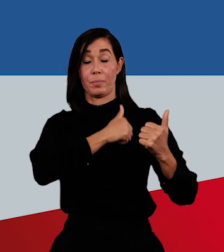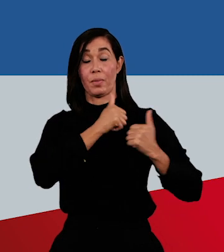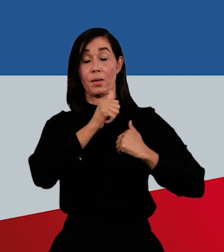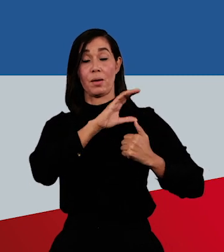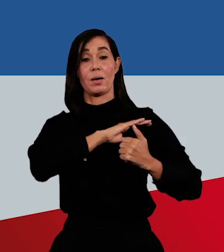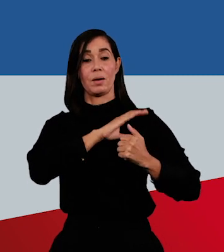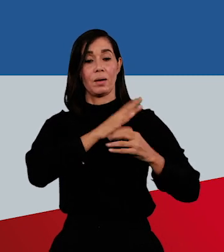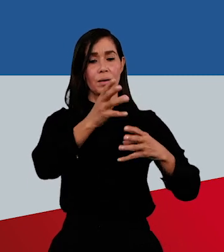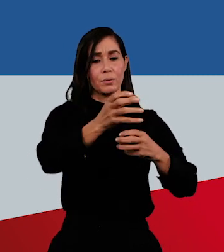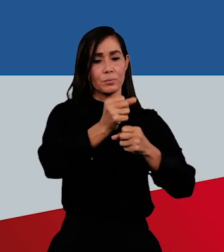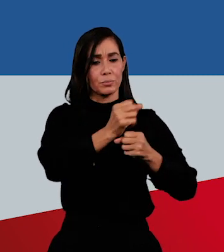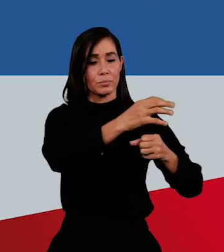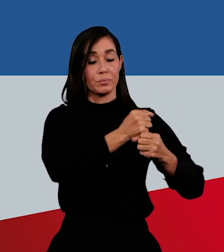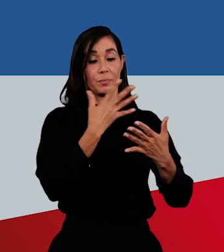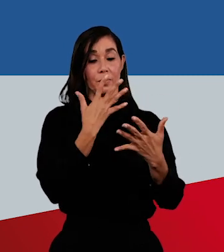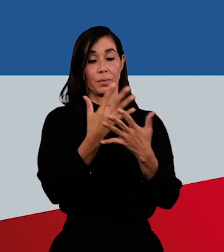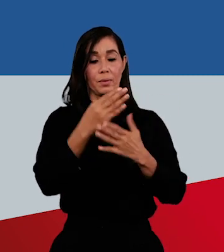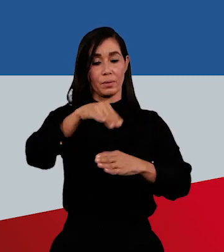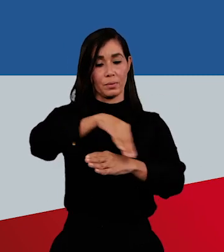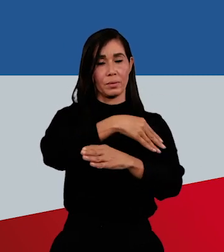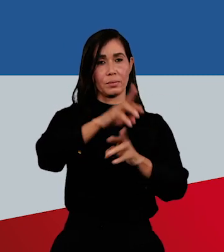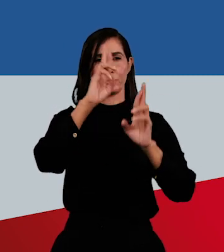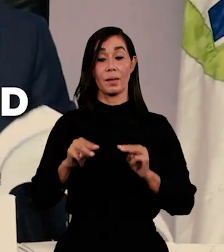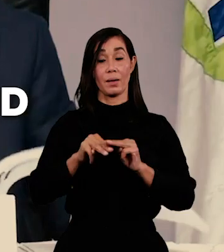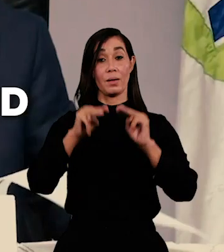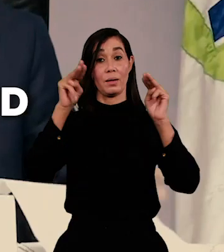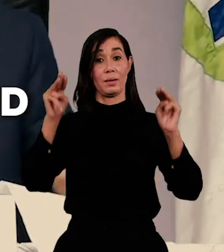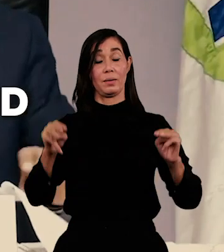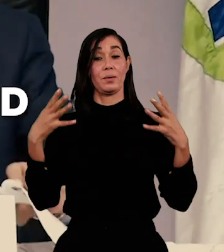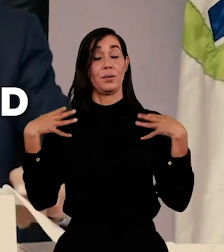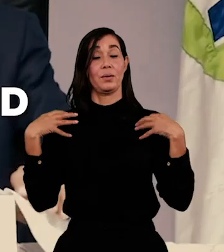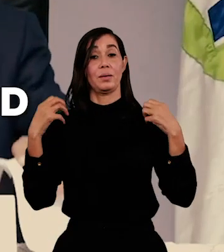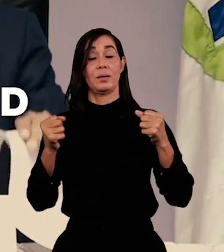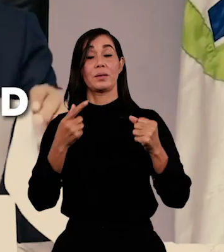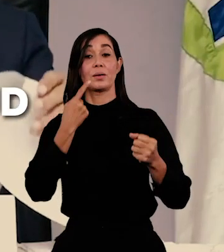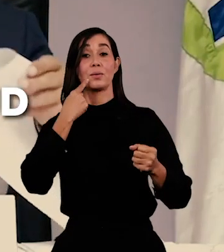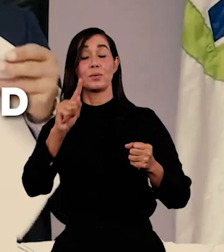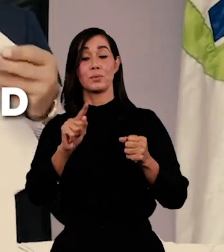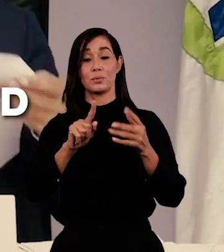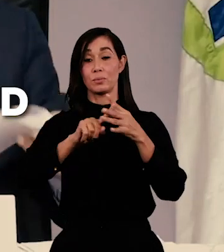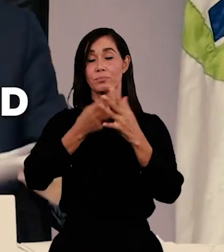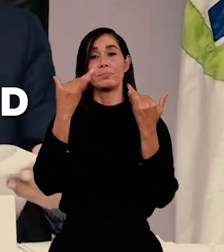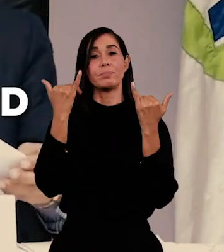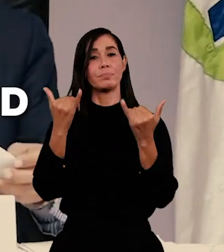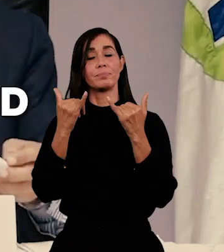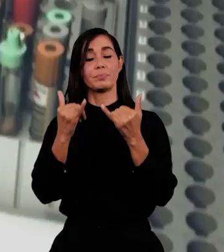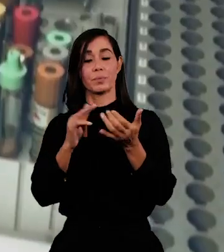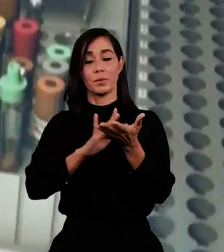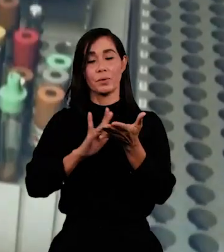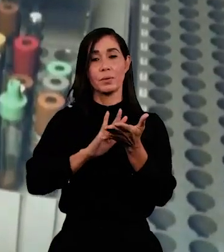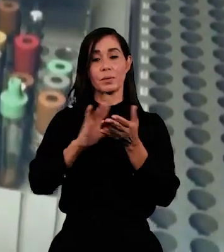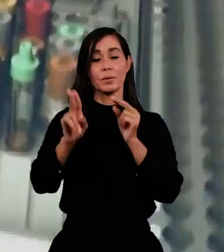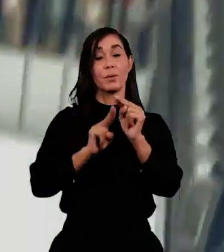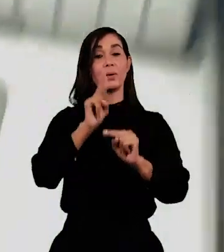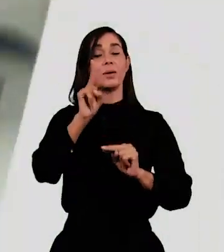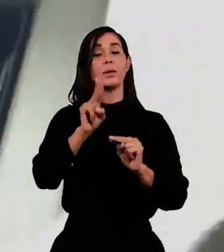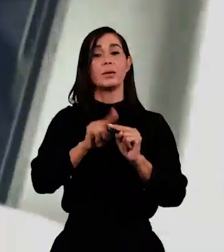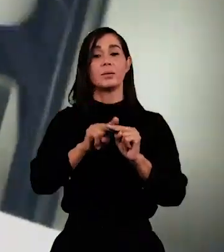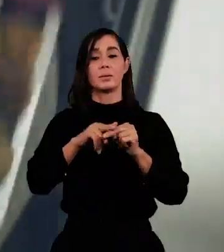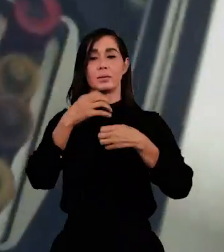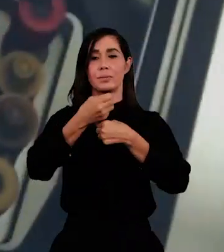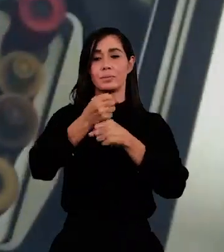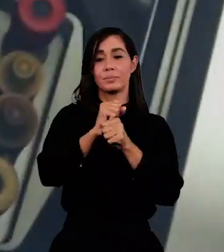en la detección de personas que evaden el toque de queda. El Ministro de Salud anunció que, a partir de hoy, el Laboratorio